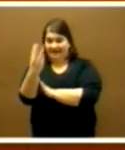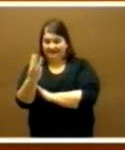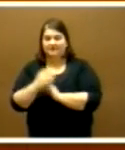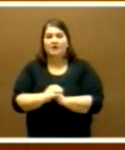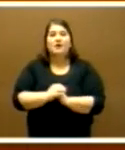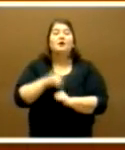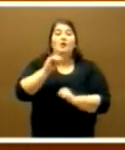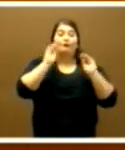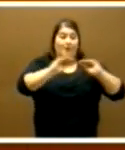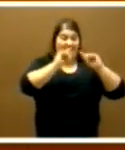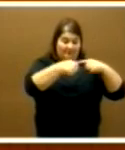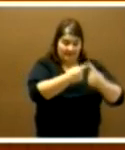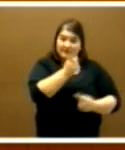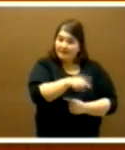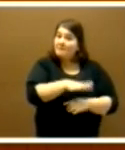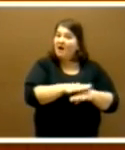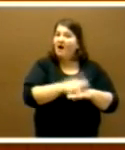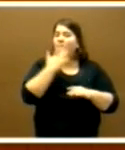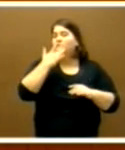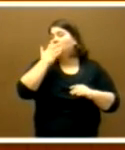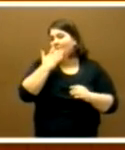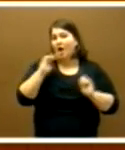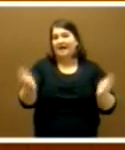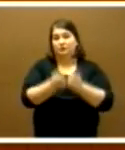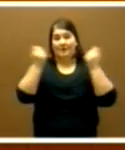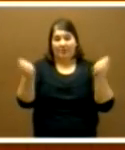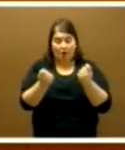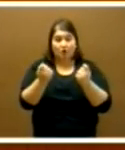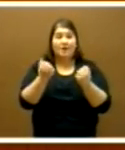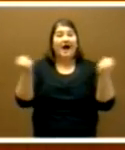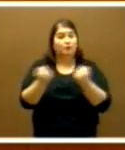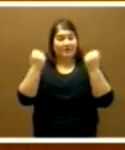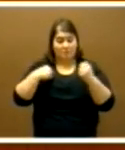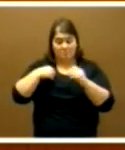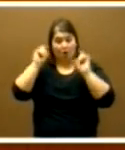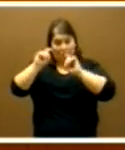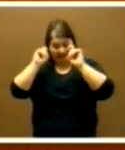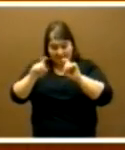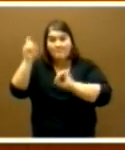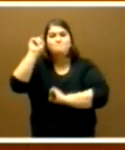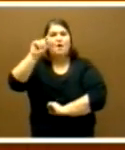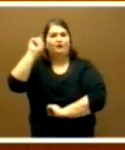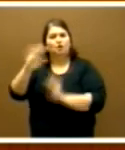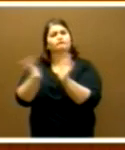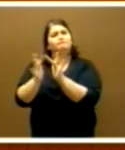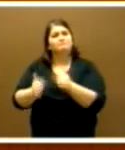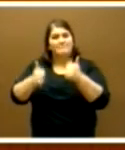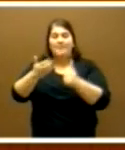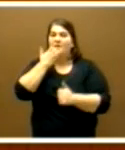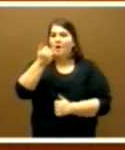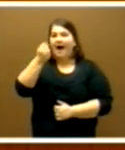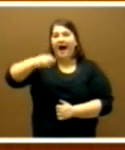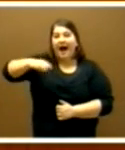formación de las familias para su implicación en actuaciones educativas y en colaboración con el profesorado, favorecer que las AMPA y otras